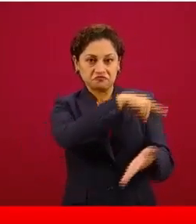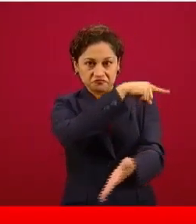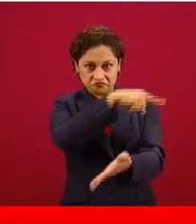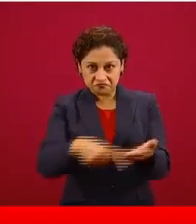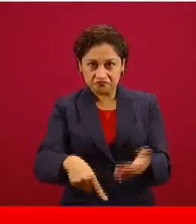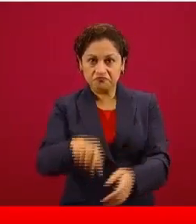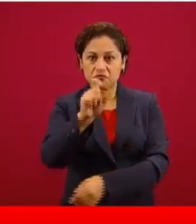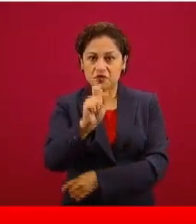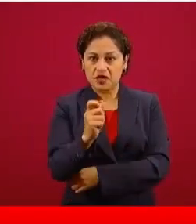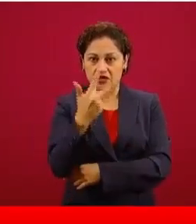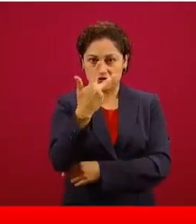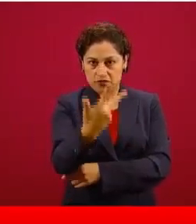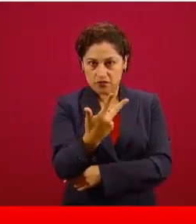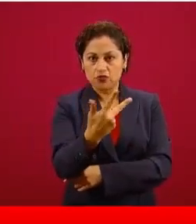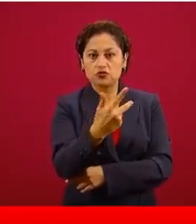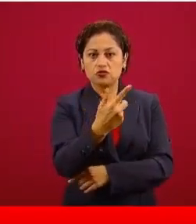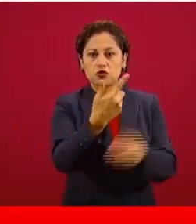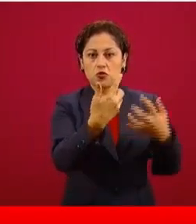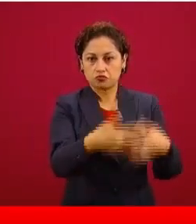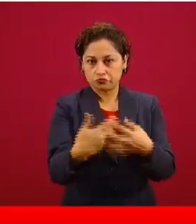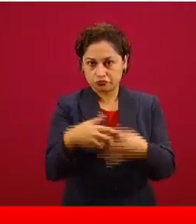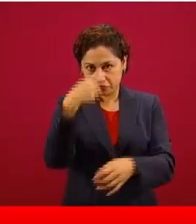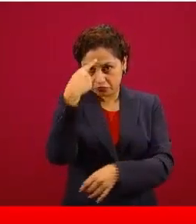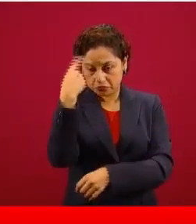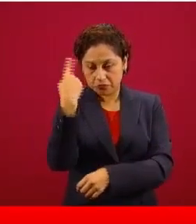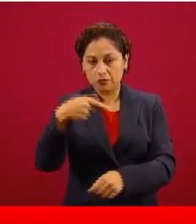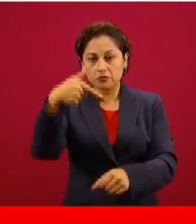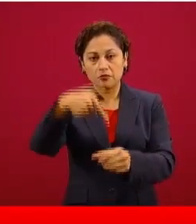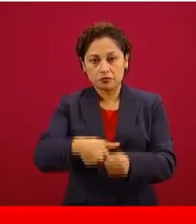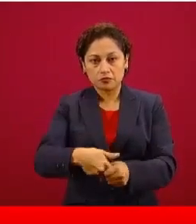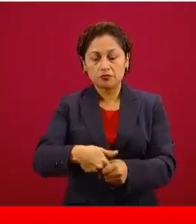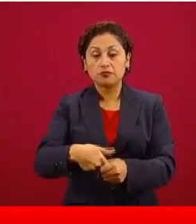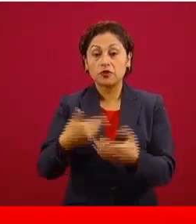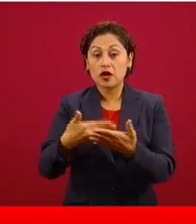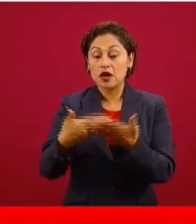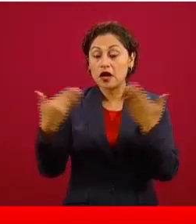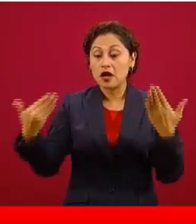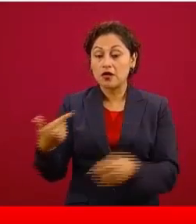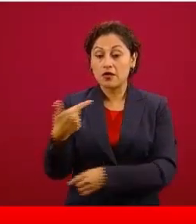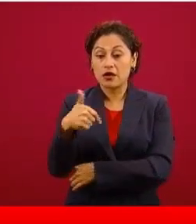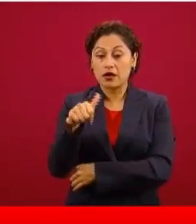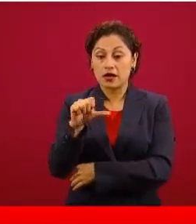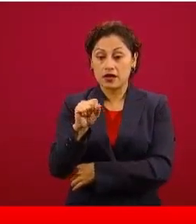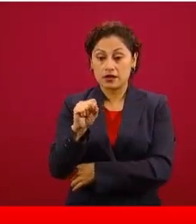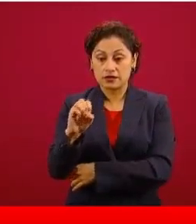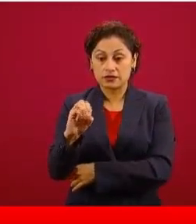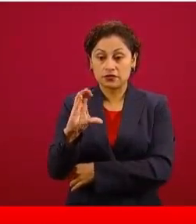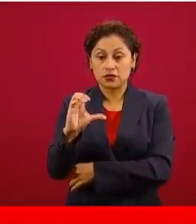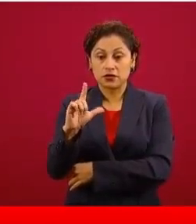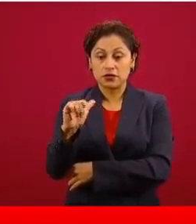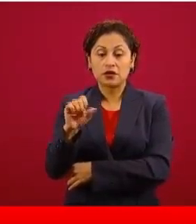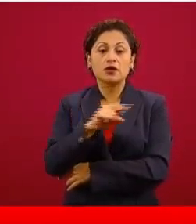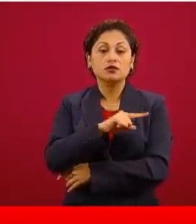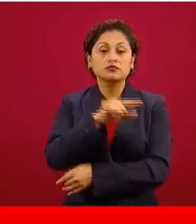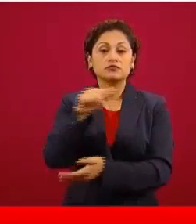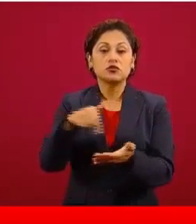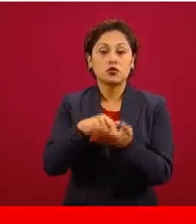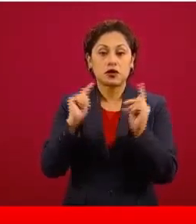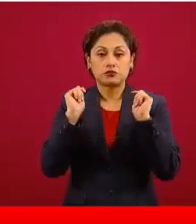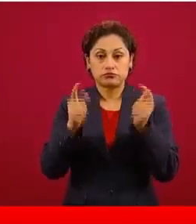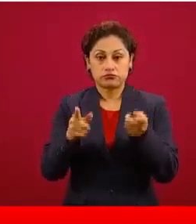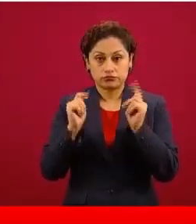la que en esta semana no se dejó verificar fue Gasol Tlax 3 en Tlaxcala, Tlaxcala,